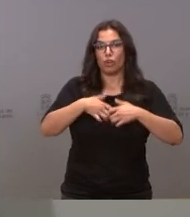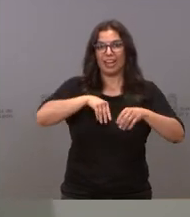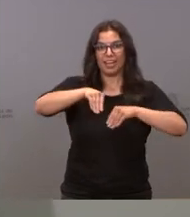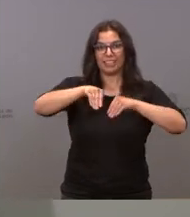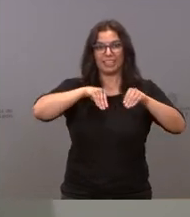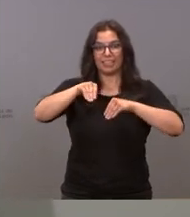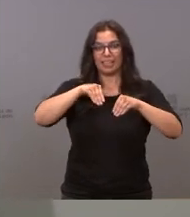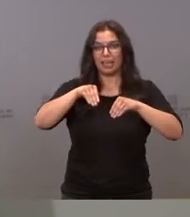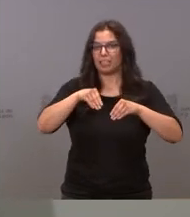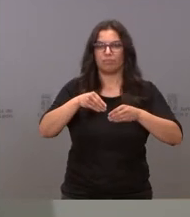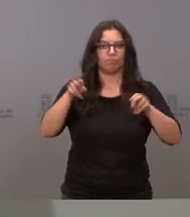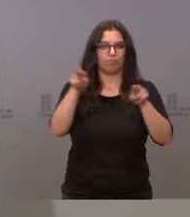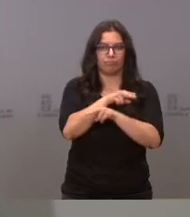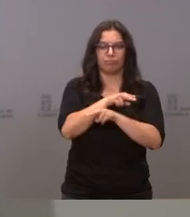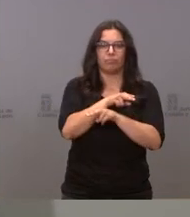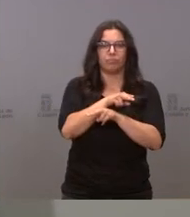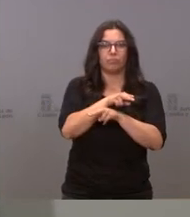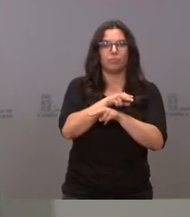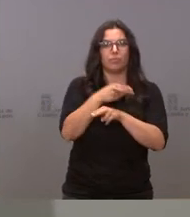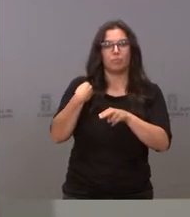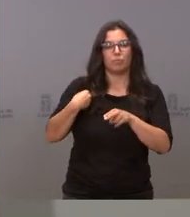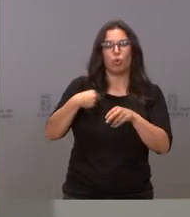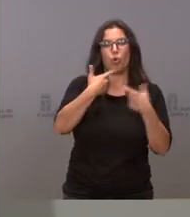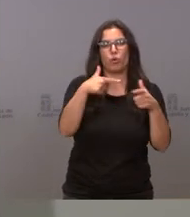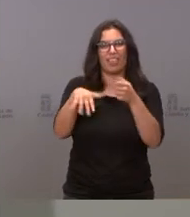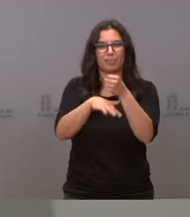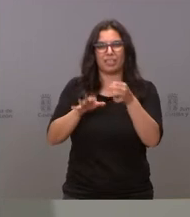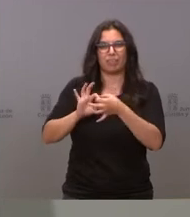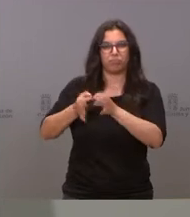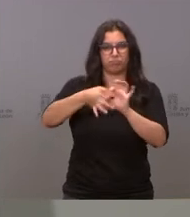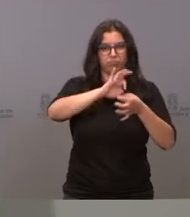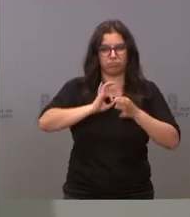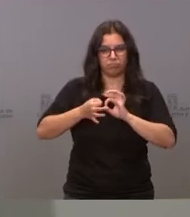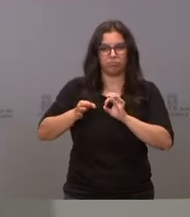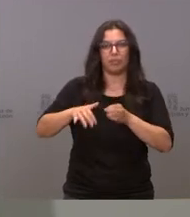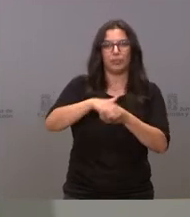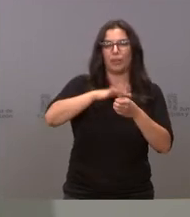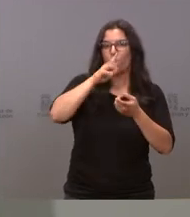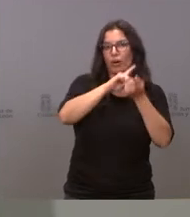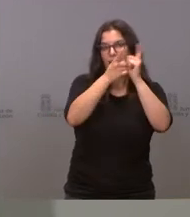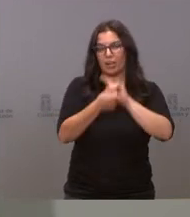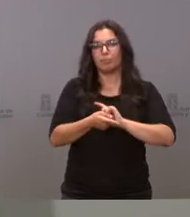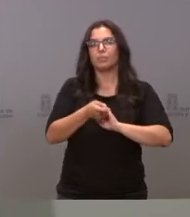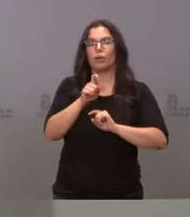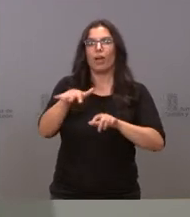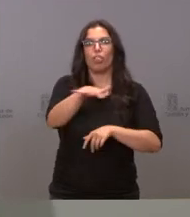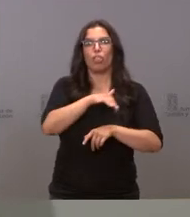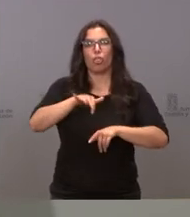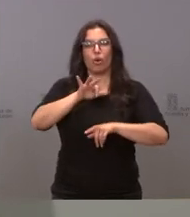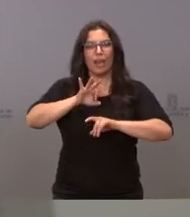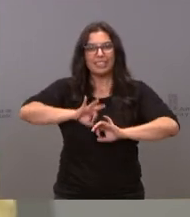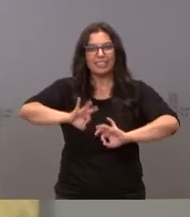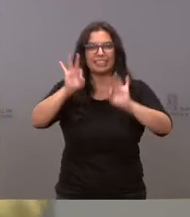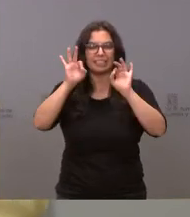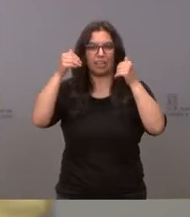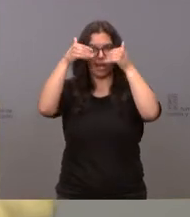como un tipo de área funcional formada por varias unidades básicas, dando paso en su lugar a las zonas de especial actuación conformadas